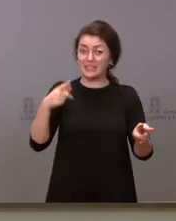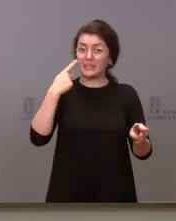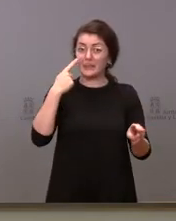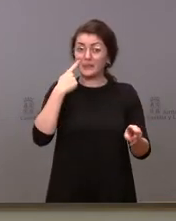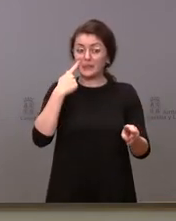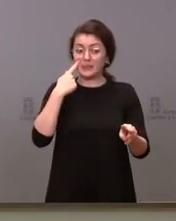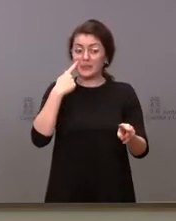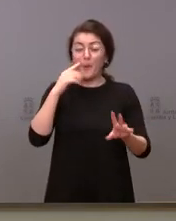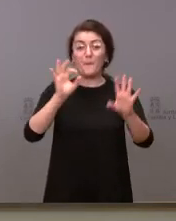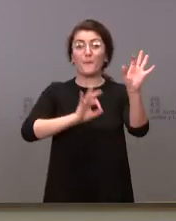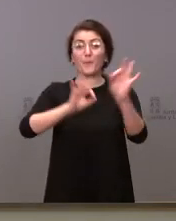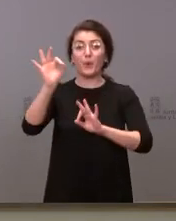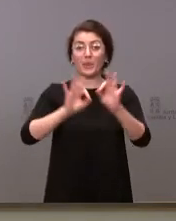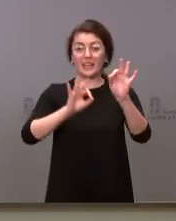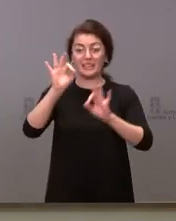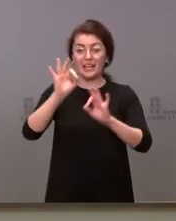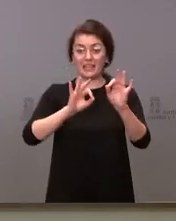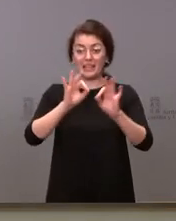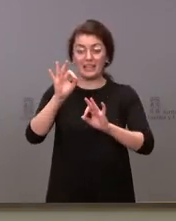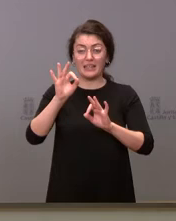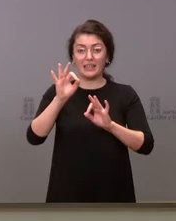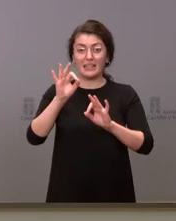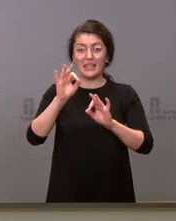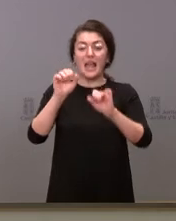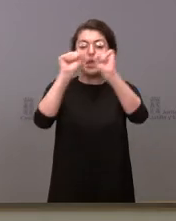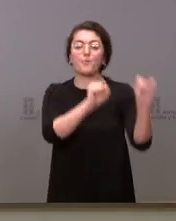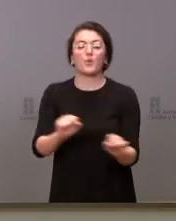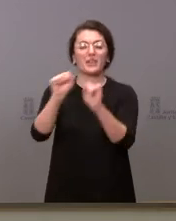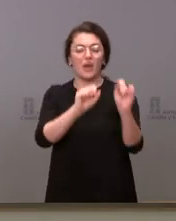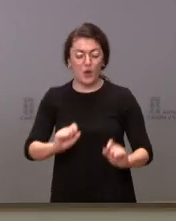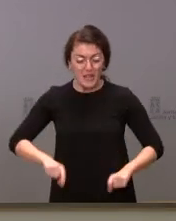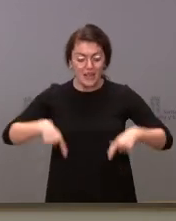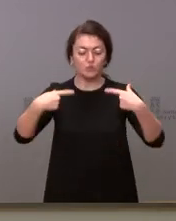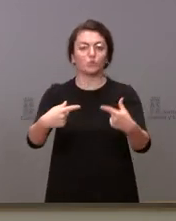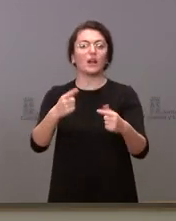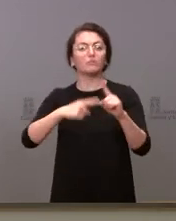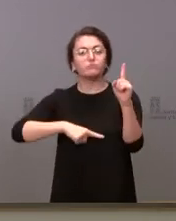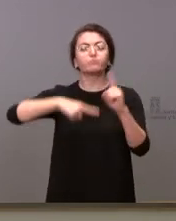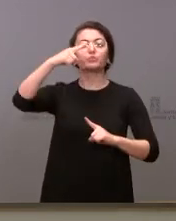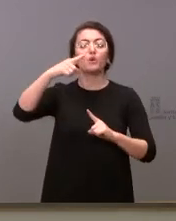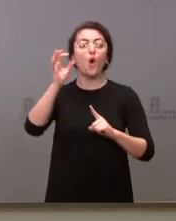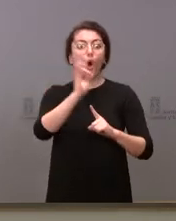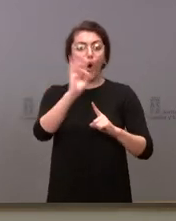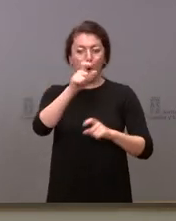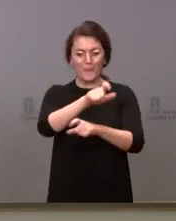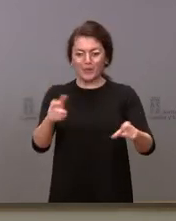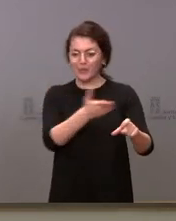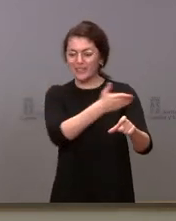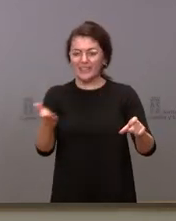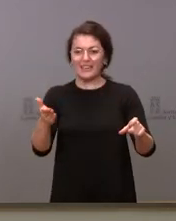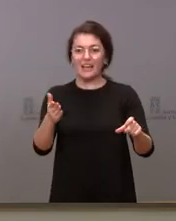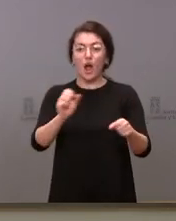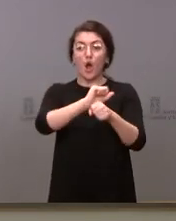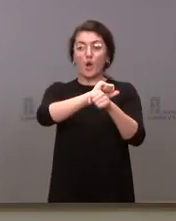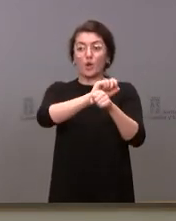punto el porcentaje de inmunizados de manera natural es elevado o si son personas que no han pasado la enfermedad. Y si